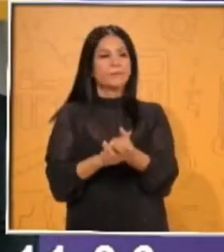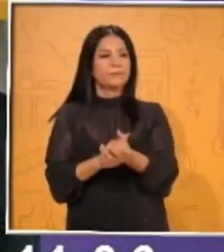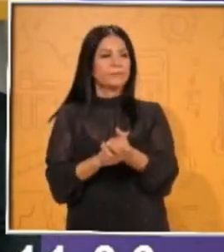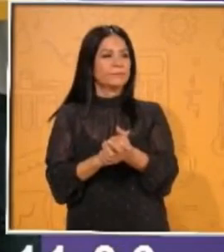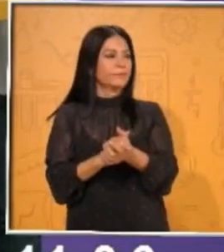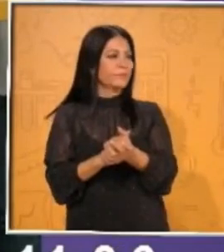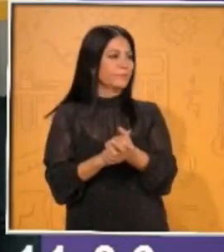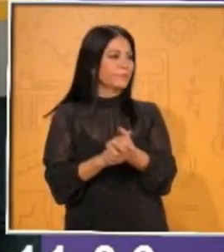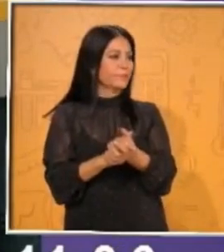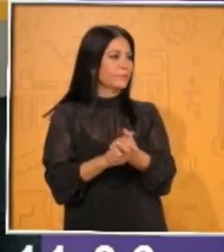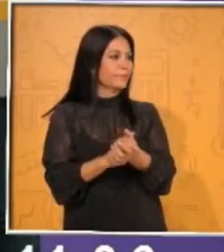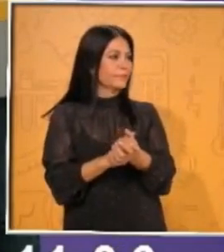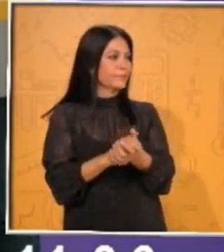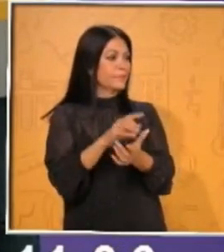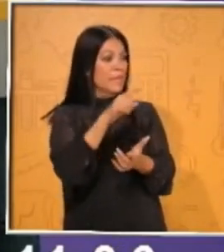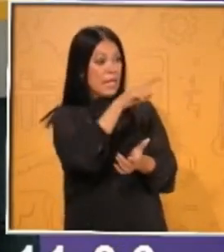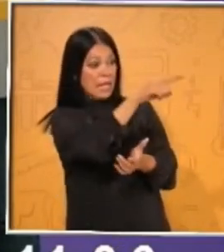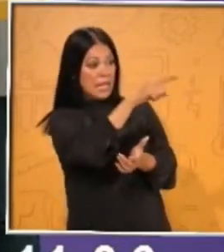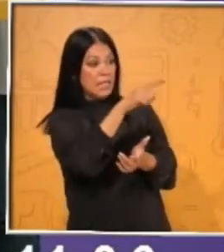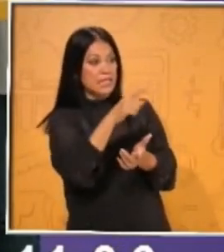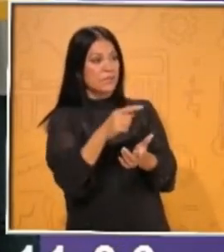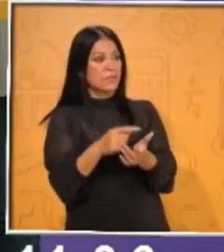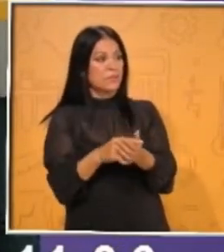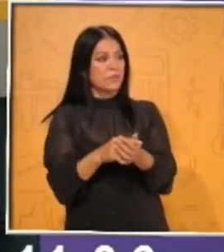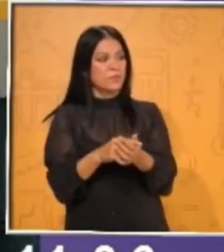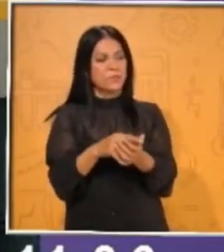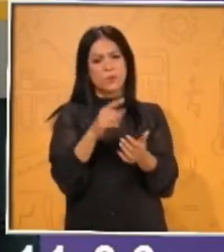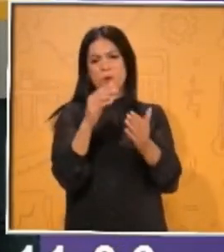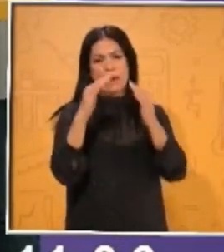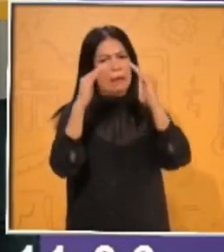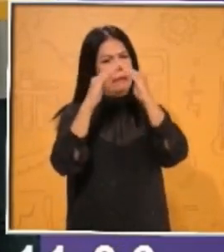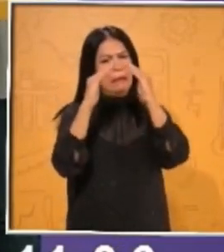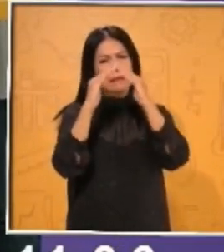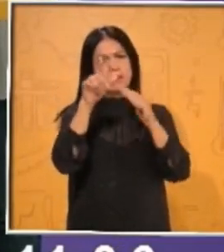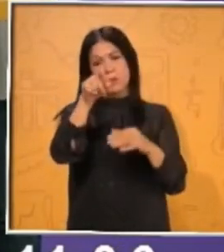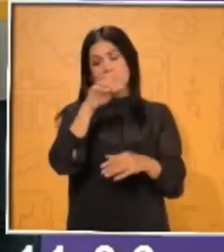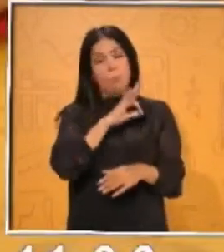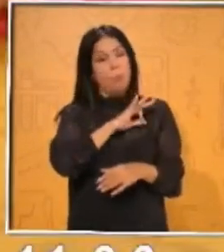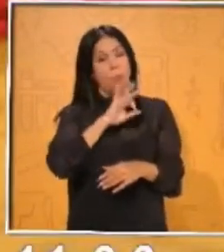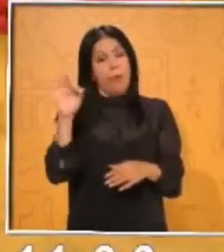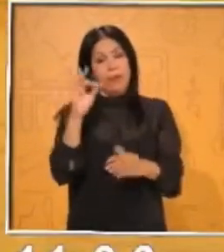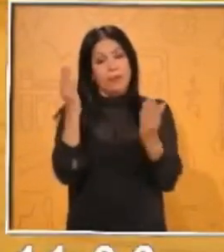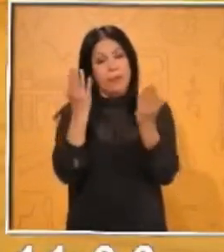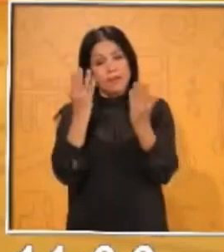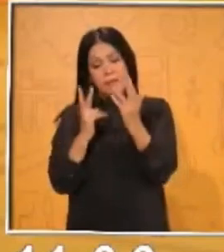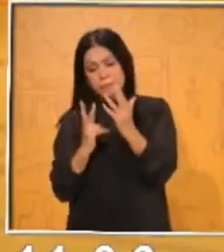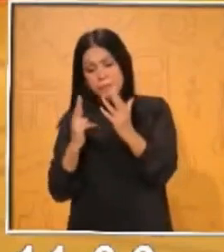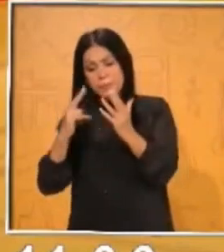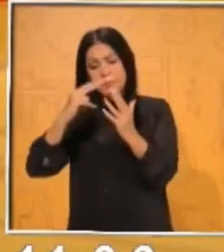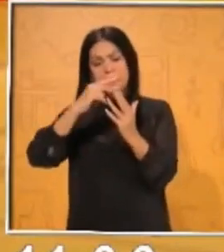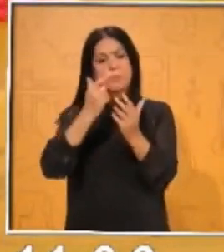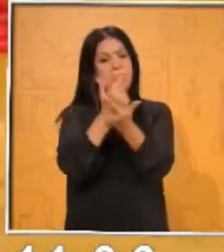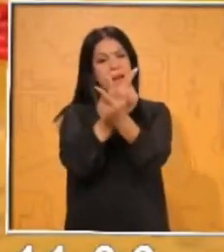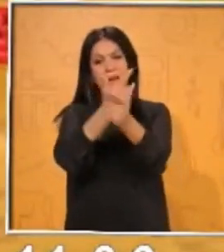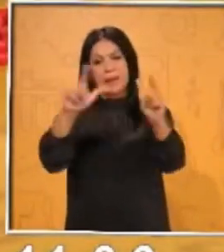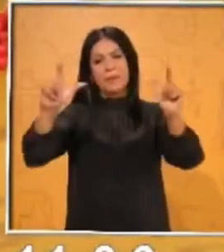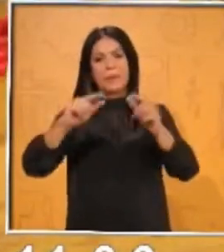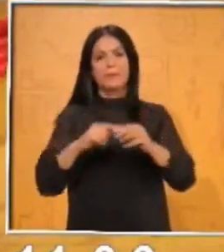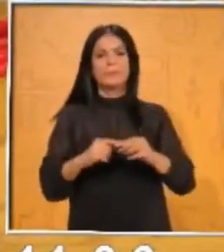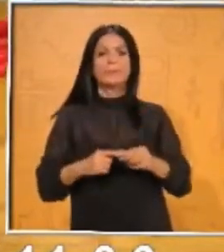Sí. Y lo pueden hacer los niños a lo mejor con otro tipo de material. Claro que sí, con lo que tengan en casa. Fomi, el cartón de la caja de